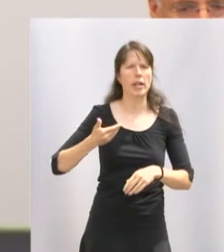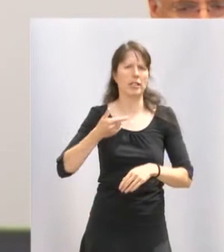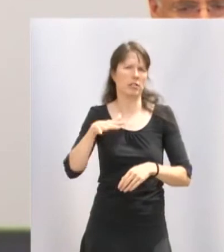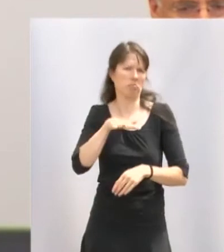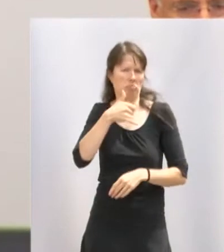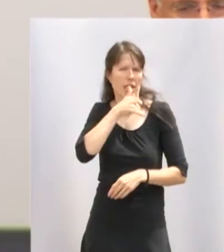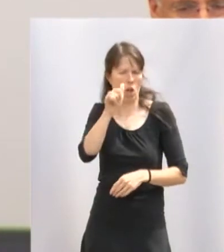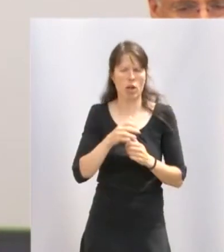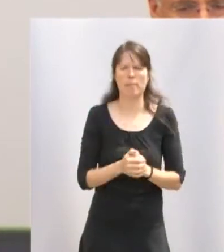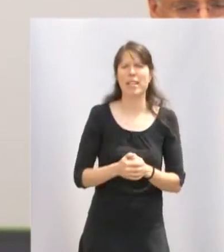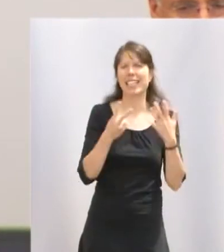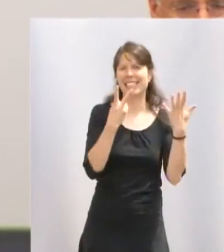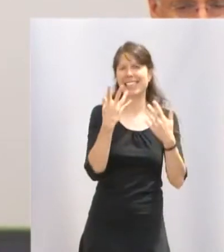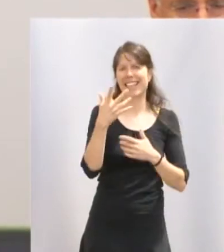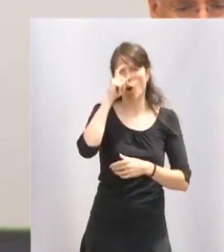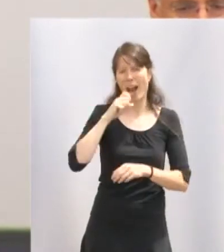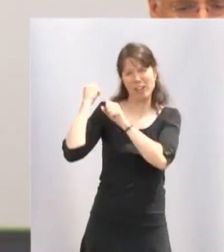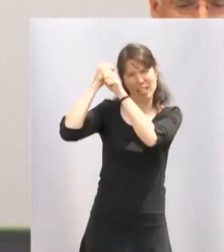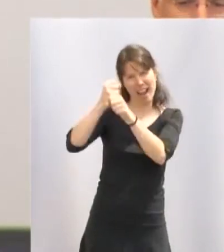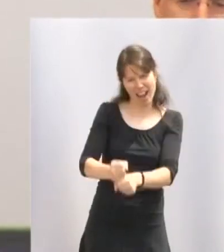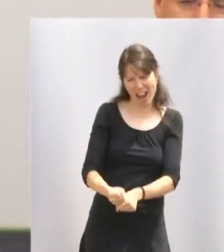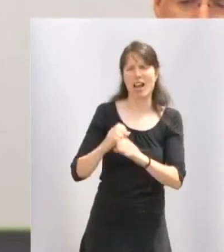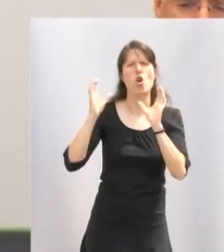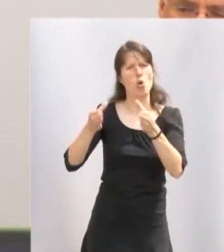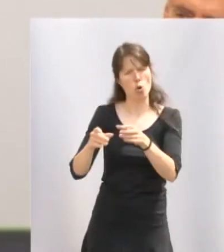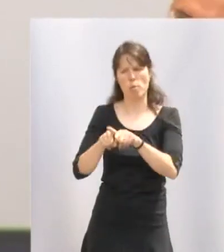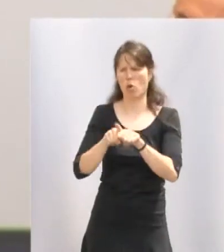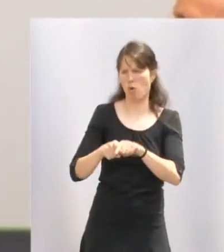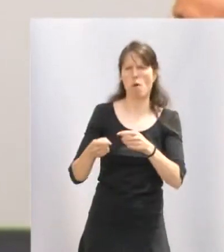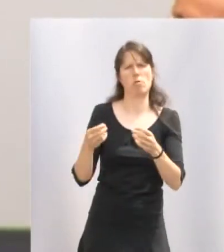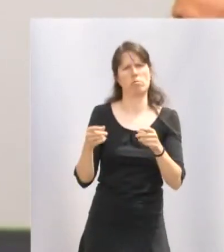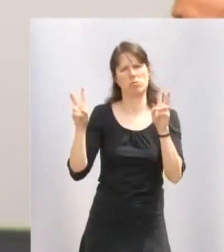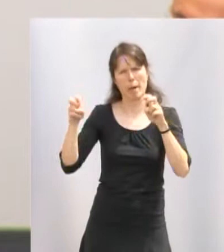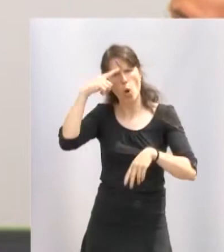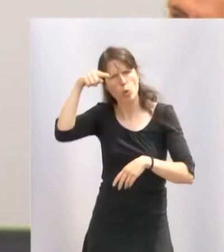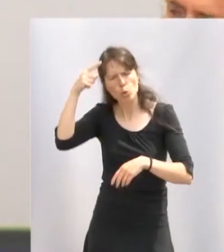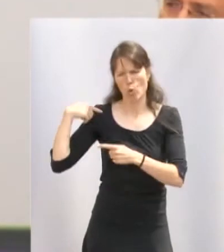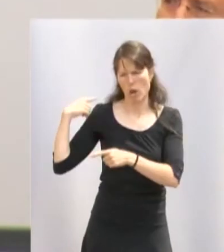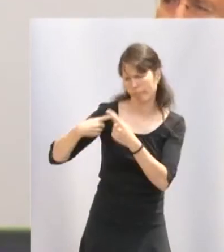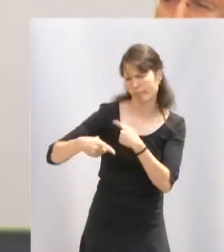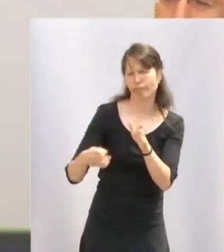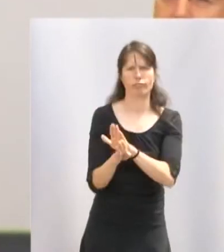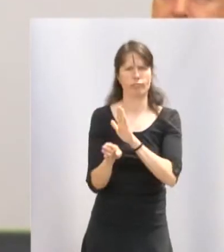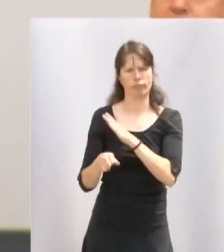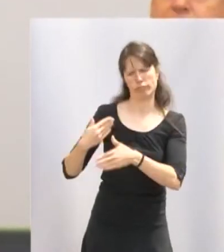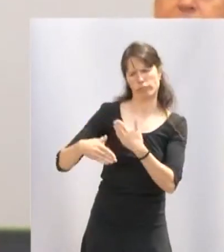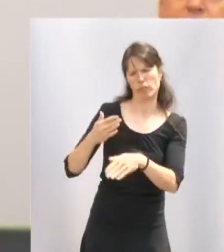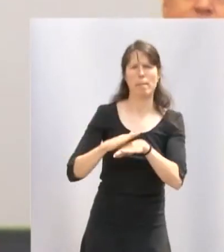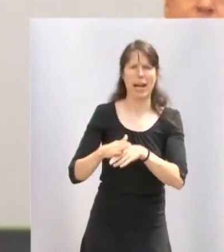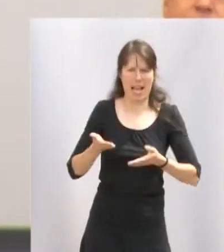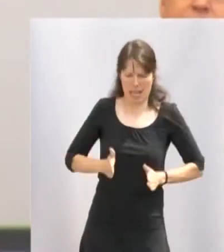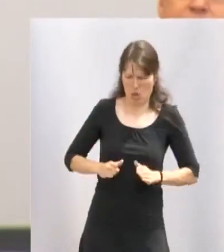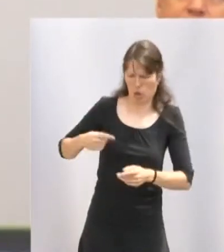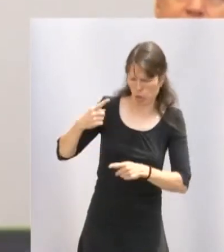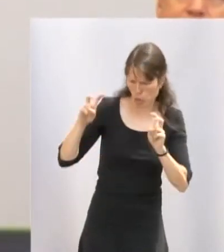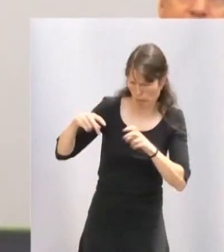Desde hace 75 años este grupo cultural viene fomentando el diálogo intercultural en La Rioja y la transmisión de nuestras tradiciones a las nuevas generaciones.